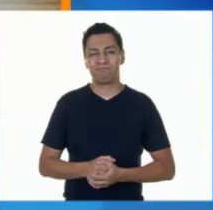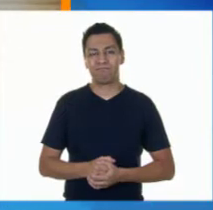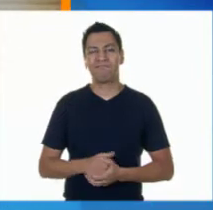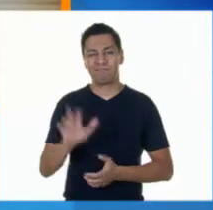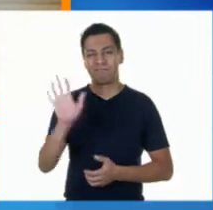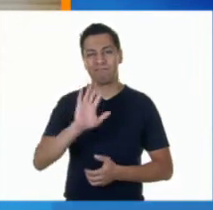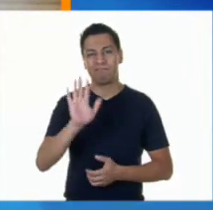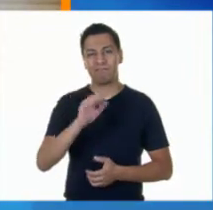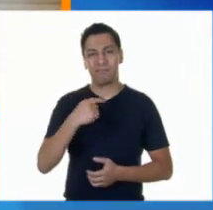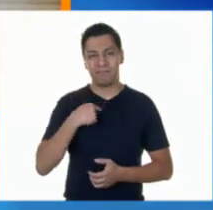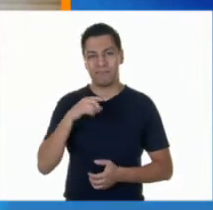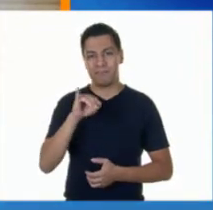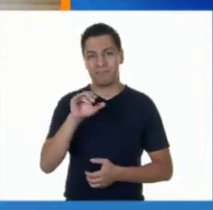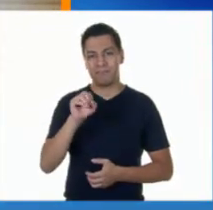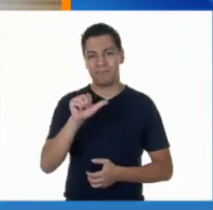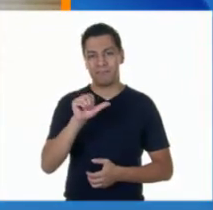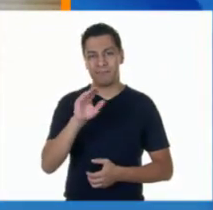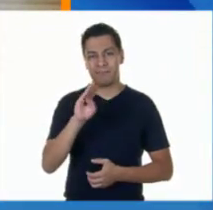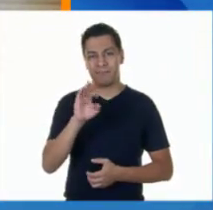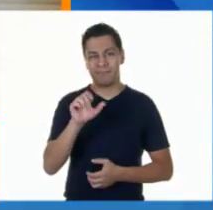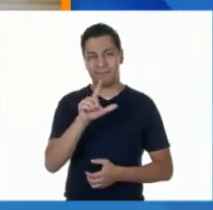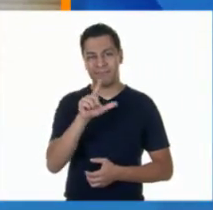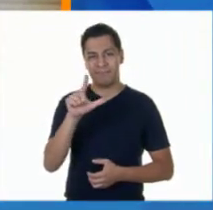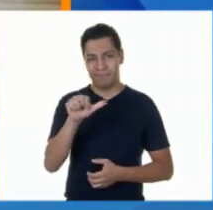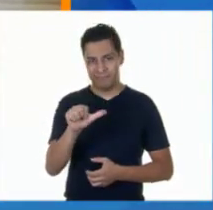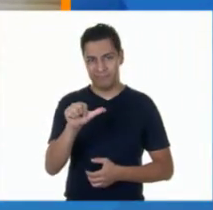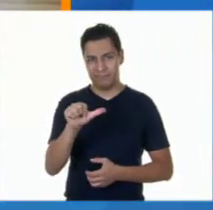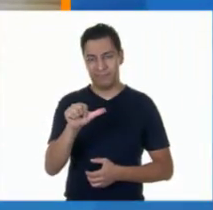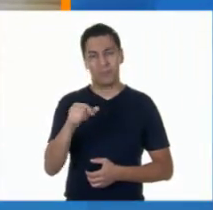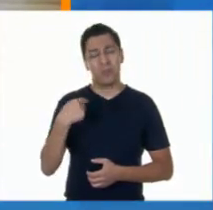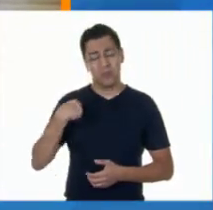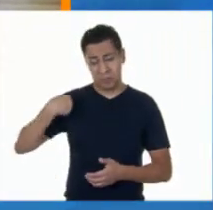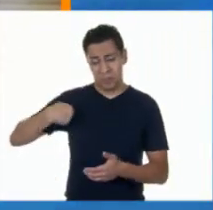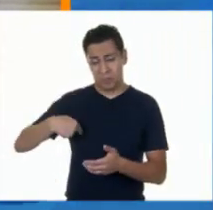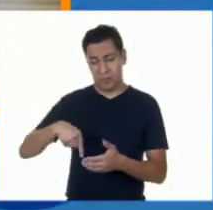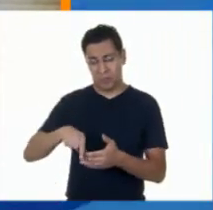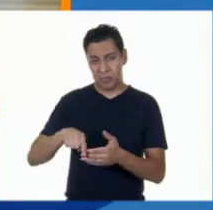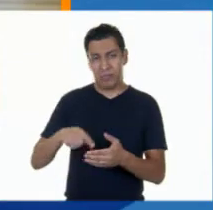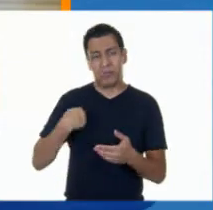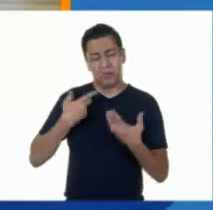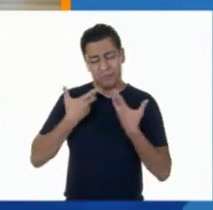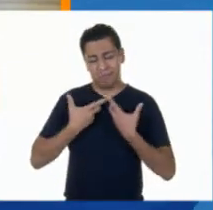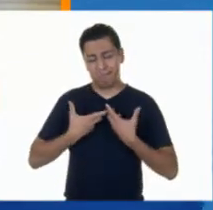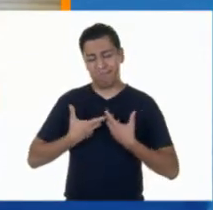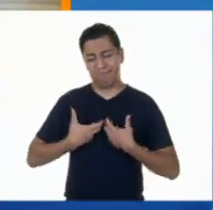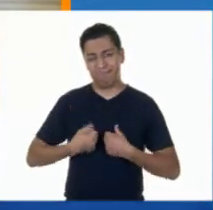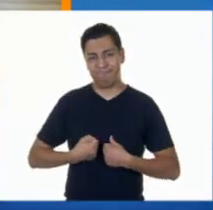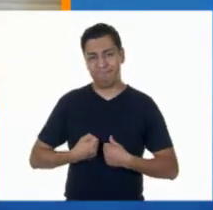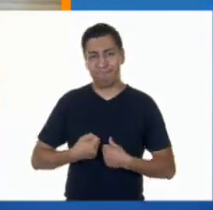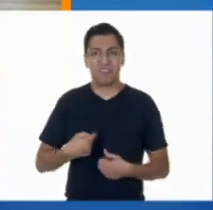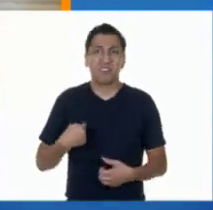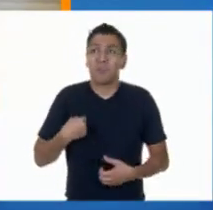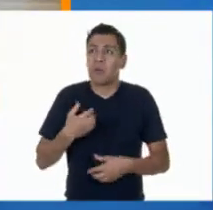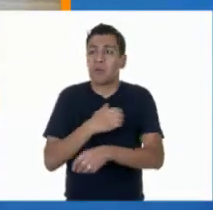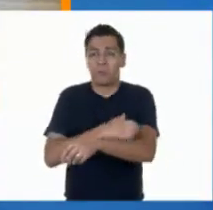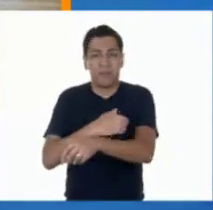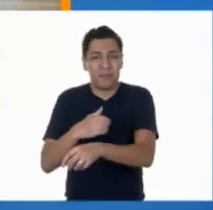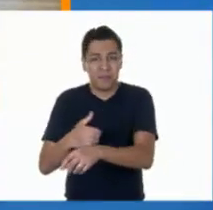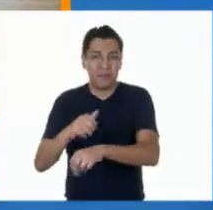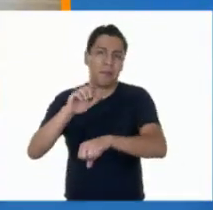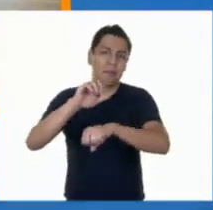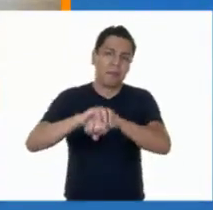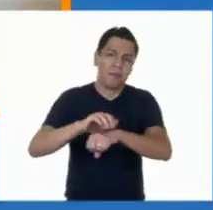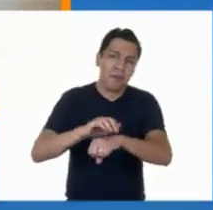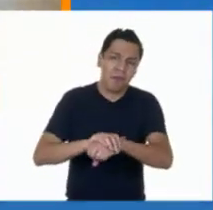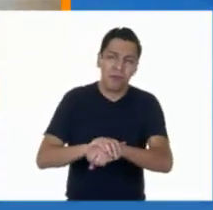Hola, soy Isabela. Quiero comentarles que en estos días me he sentido muy desanimada ya que no puedo ver a mis compañeros,